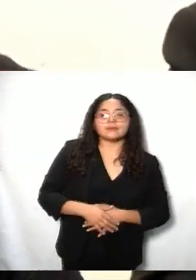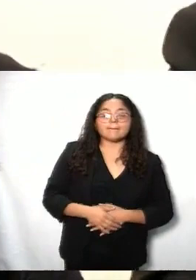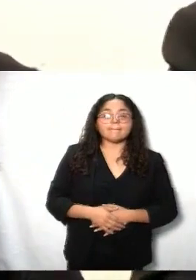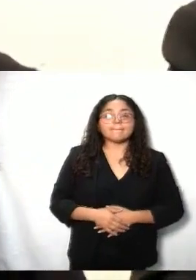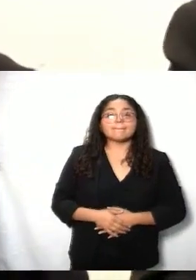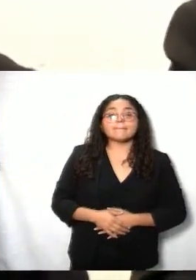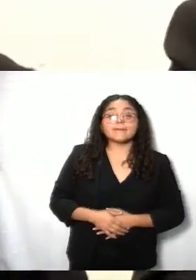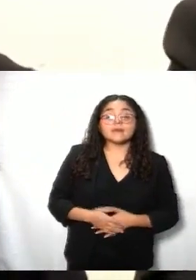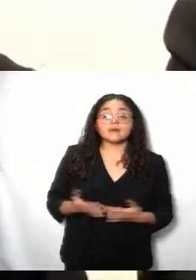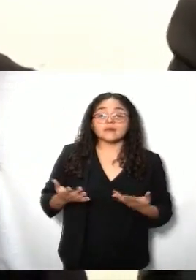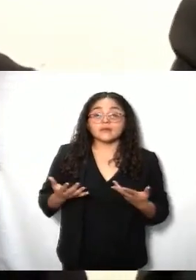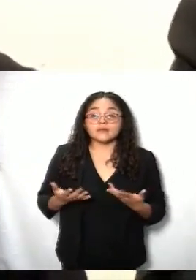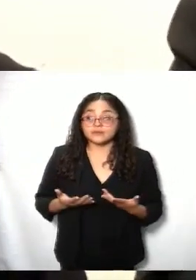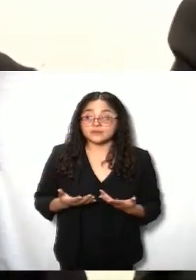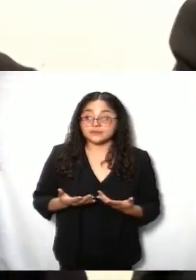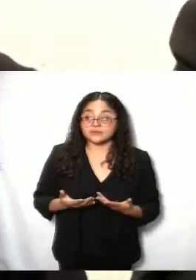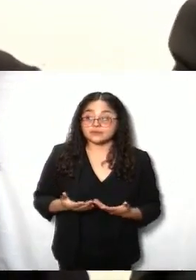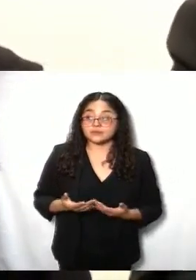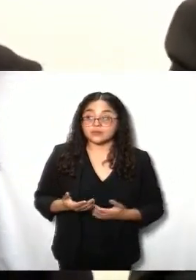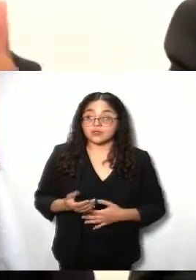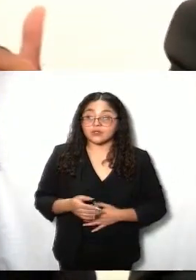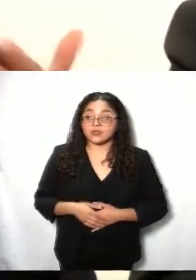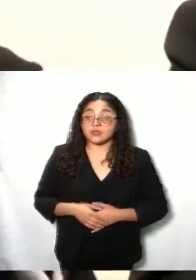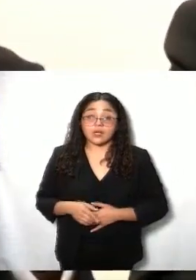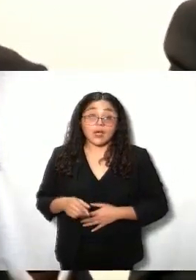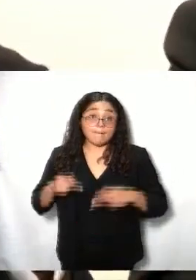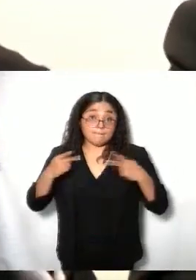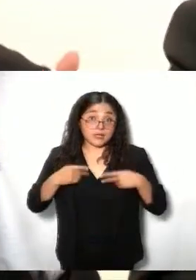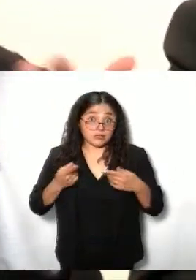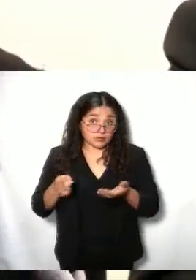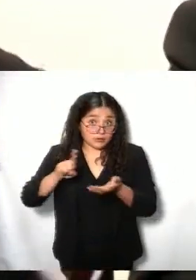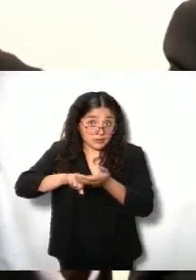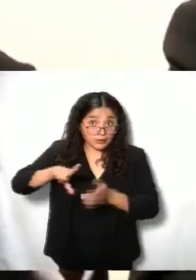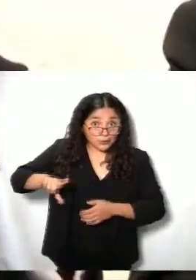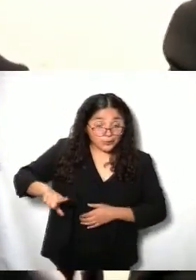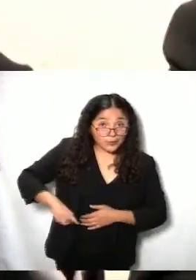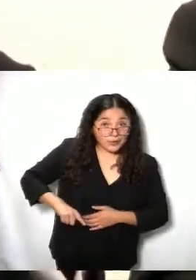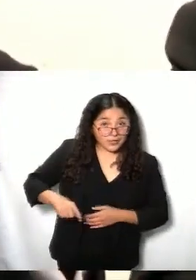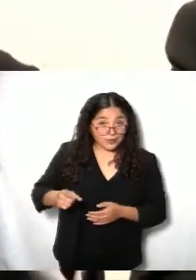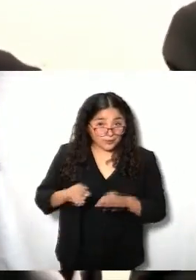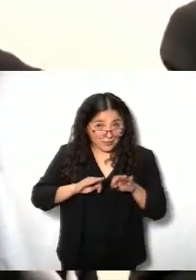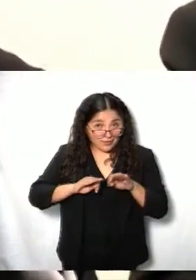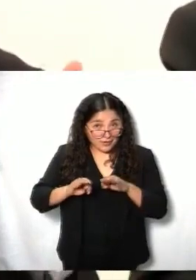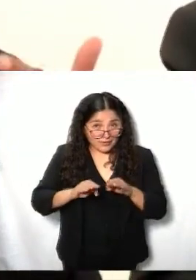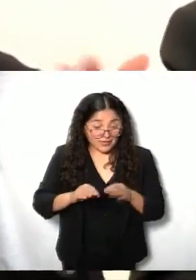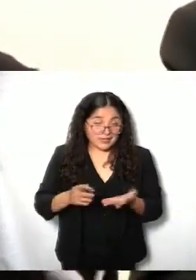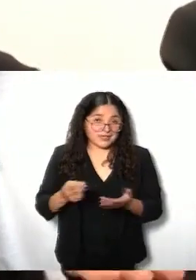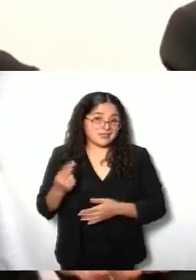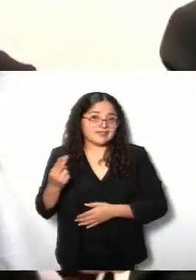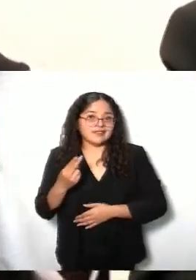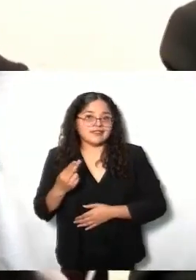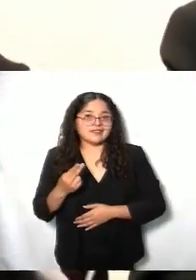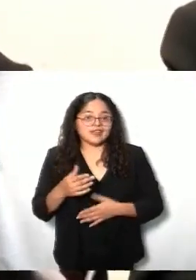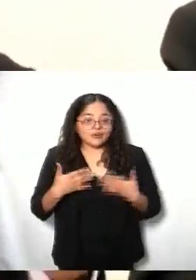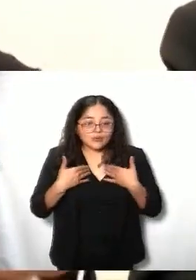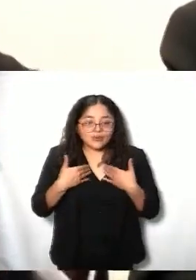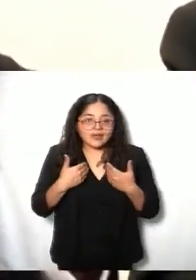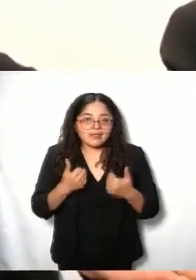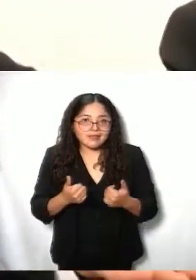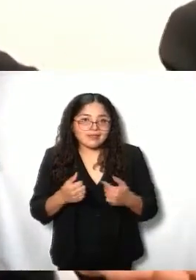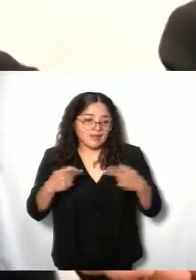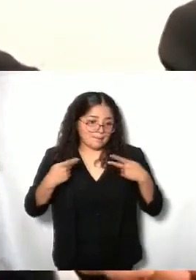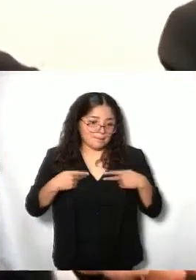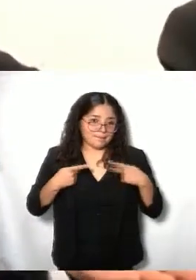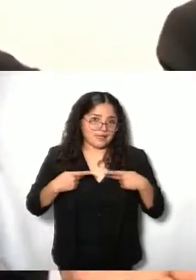palabra, que los servidores públicos sean sensibles ante la ciudadanía y